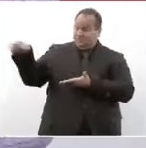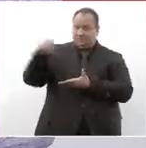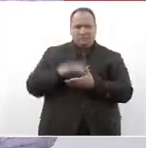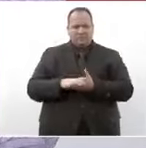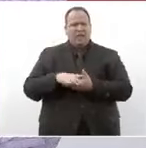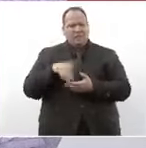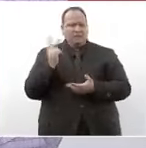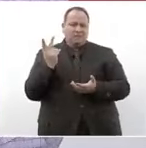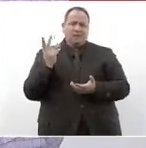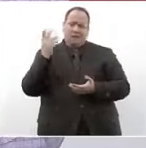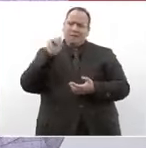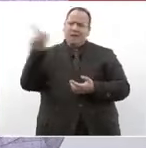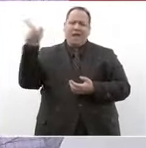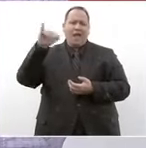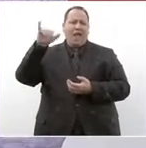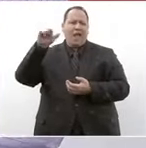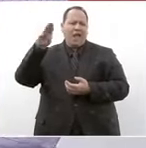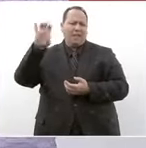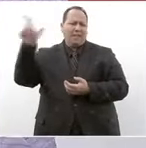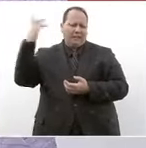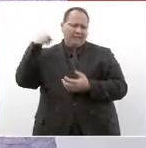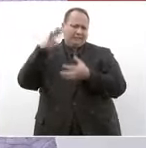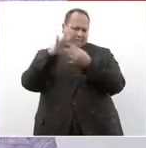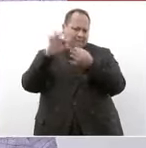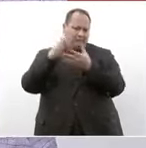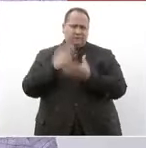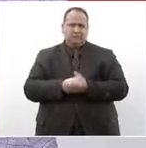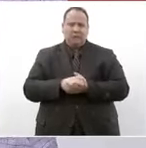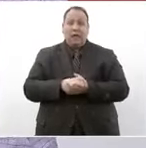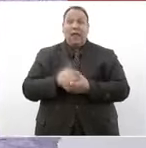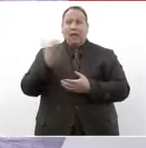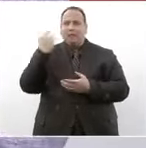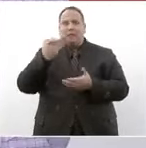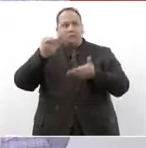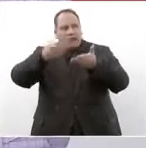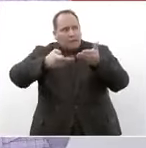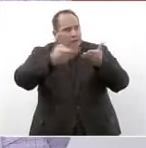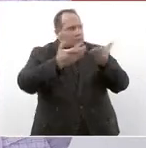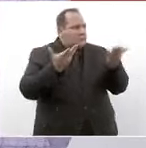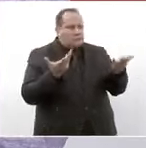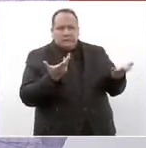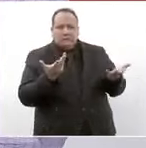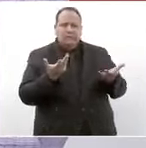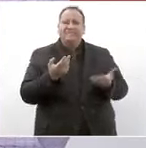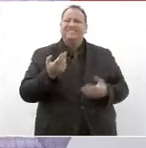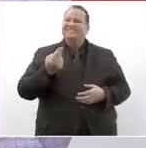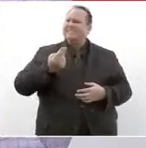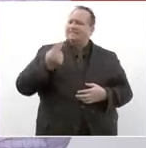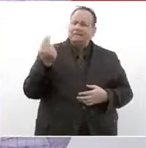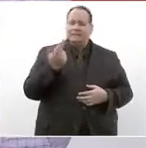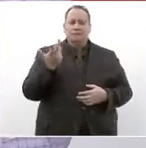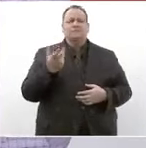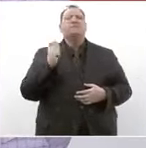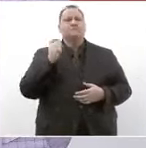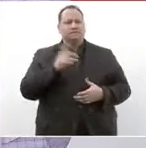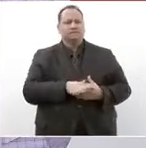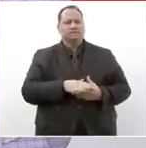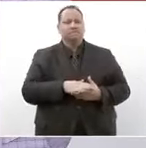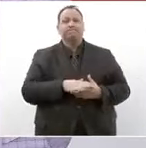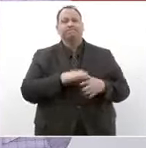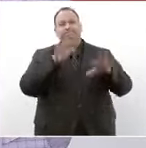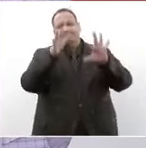como Jaime lo ha expresado había necesidad de dar a conocer